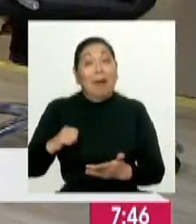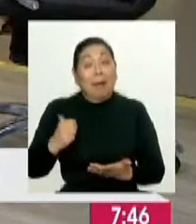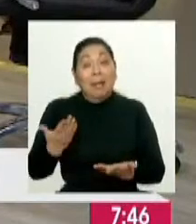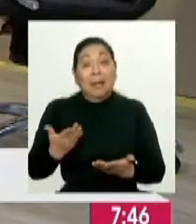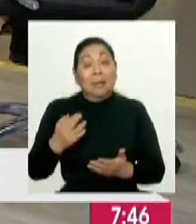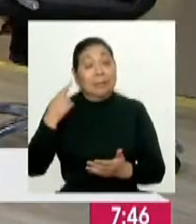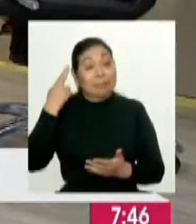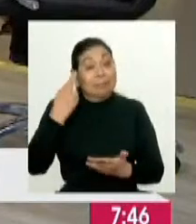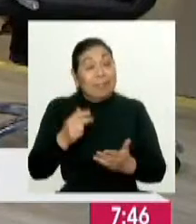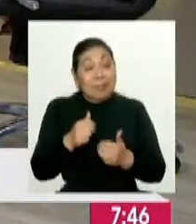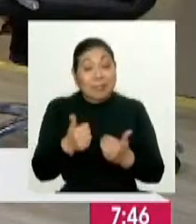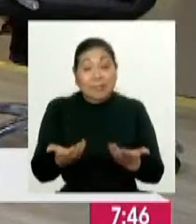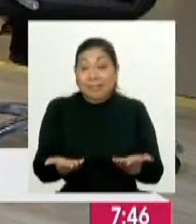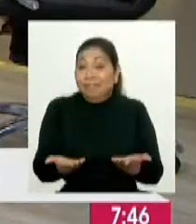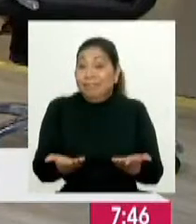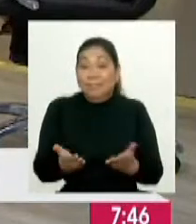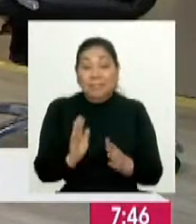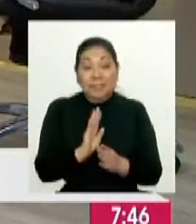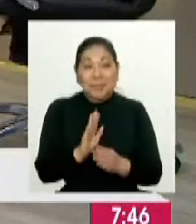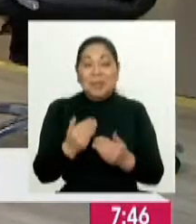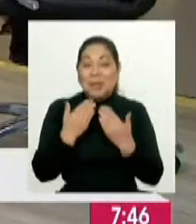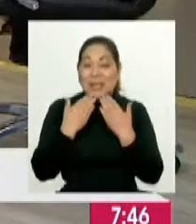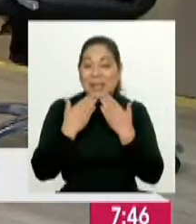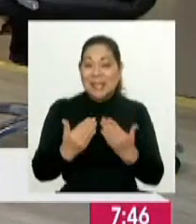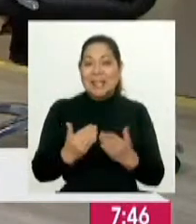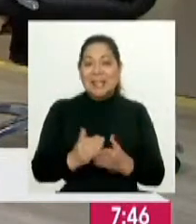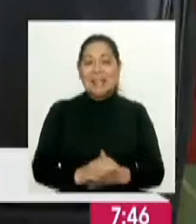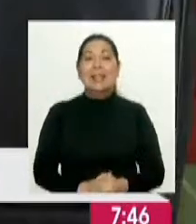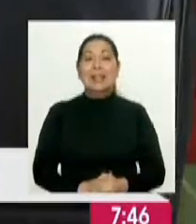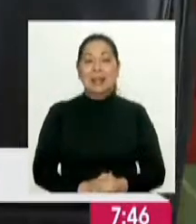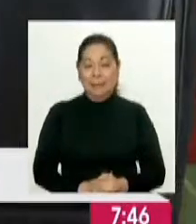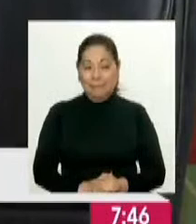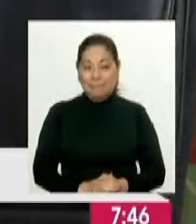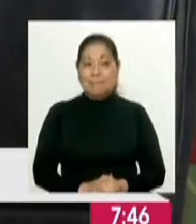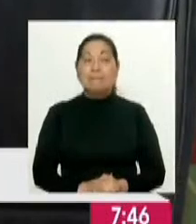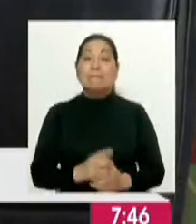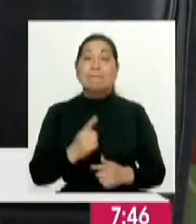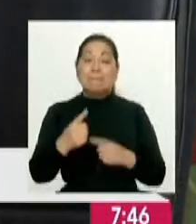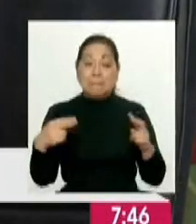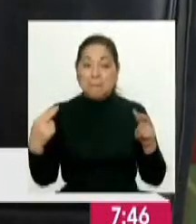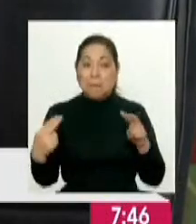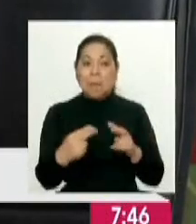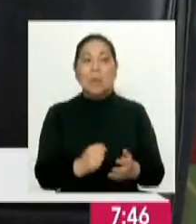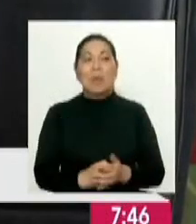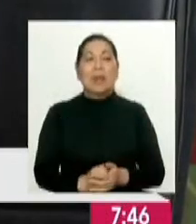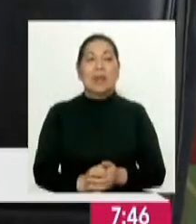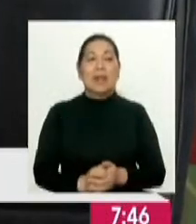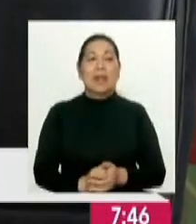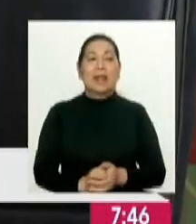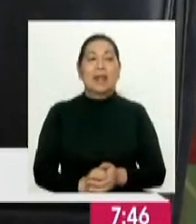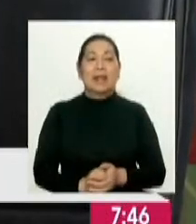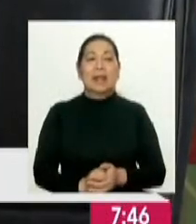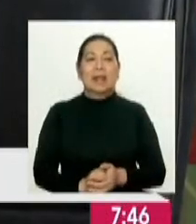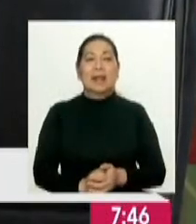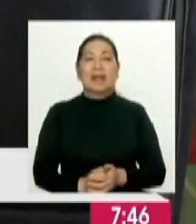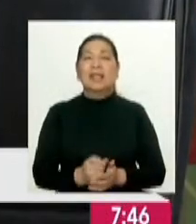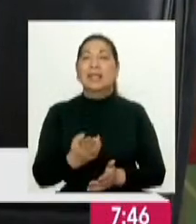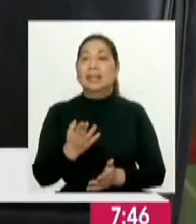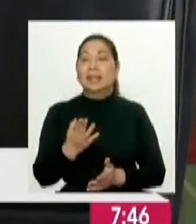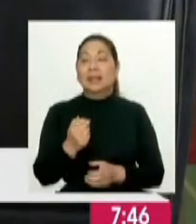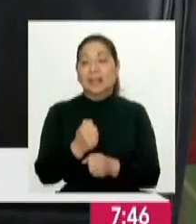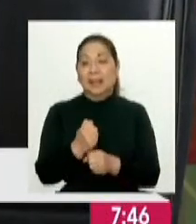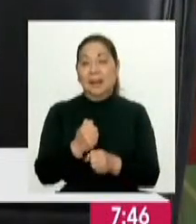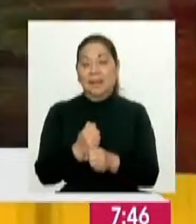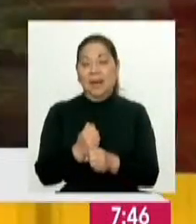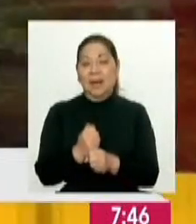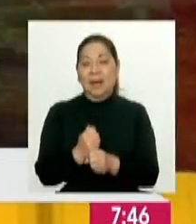Y con esta reflexión nos despedimos. Muchas gracias. Muchas gracias a ti. Voy a llamar, hasta una próxima oportunidad. Catiusca Valencia, vocera de